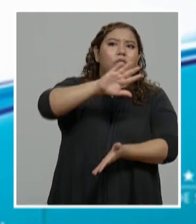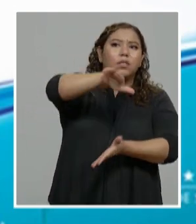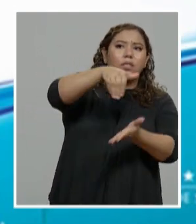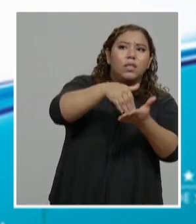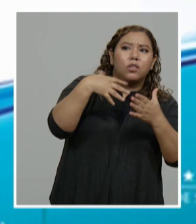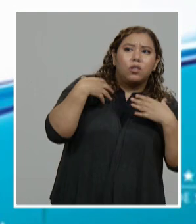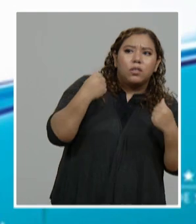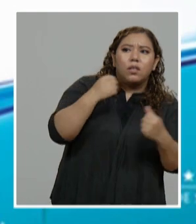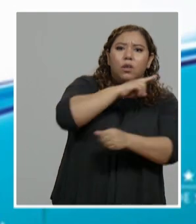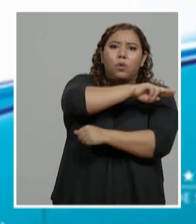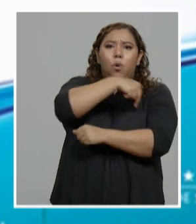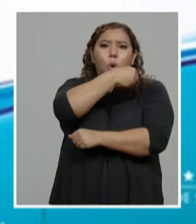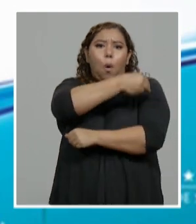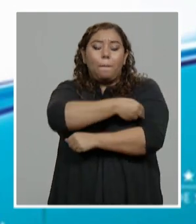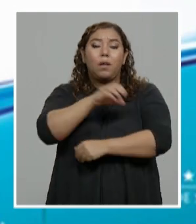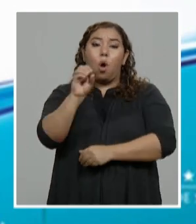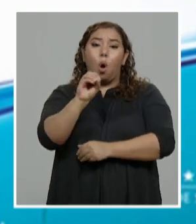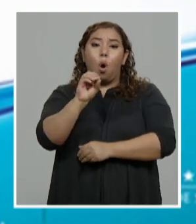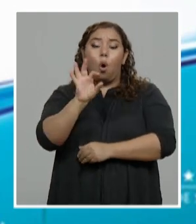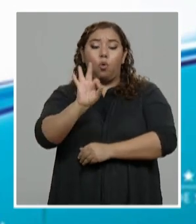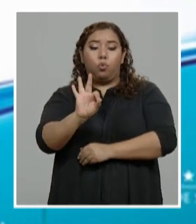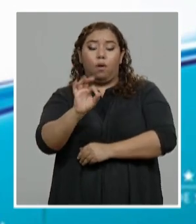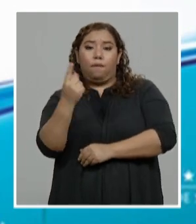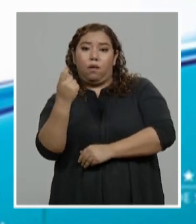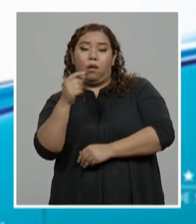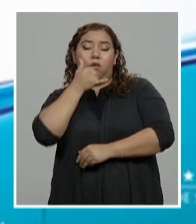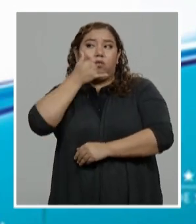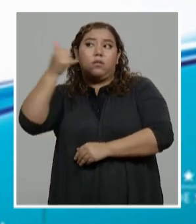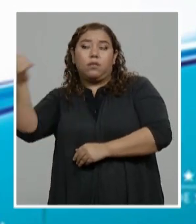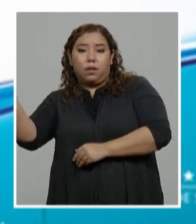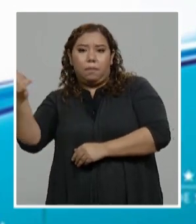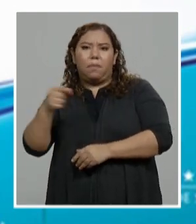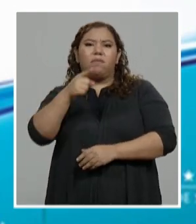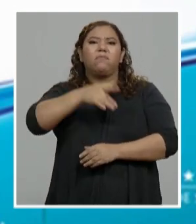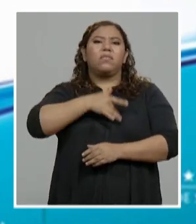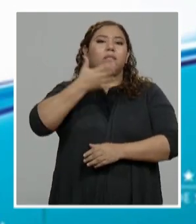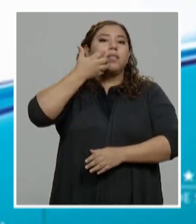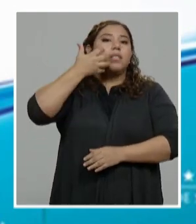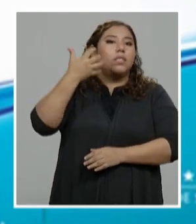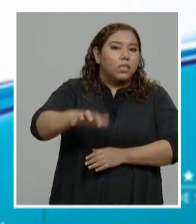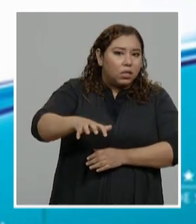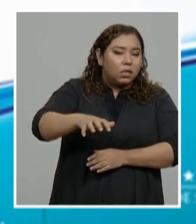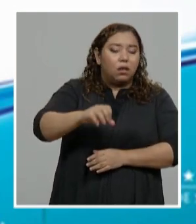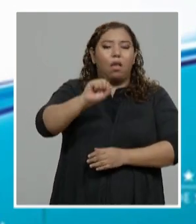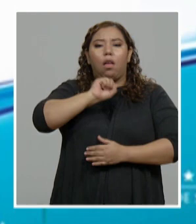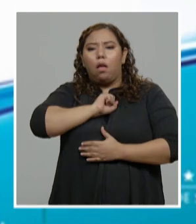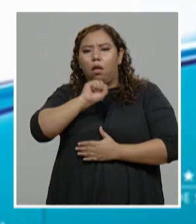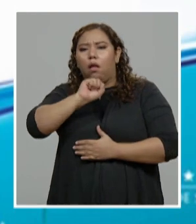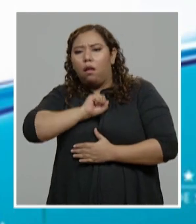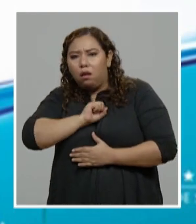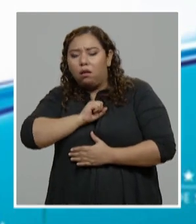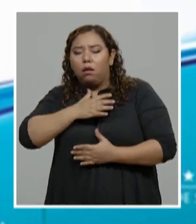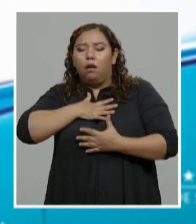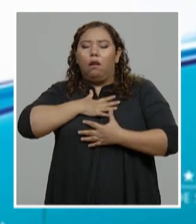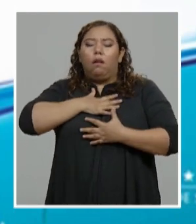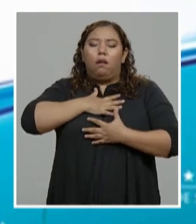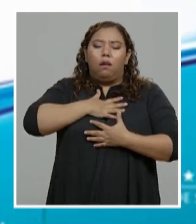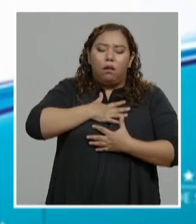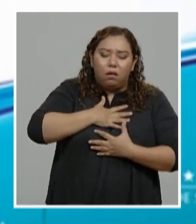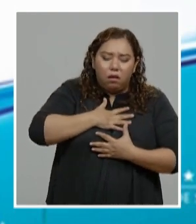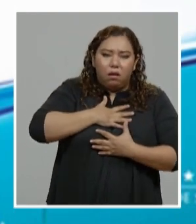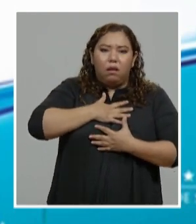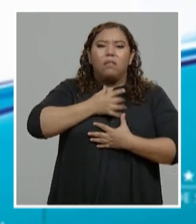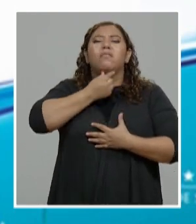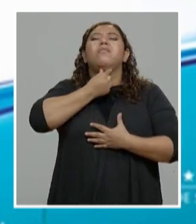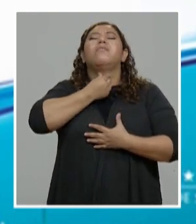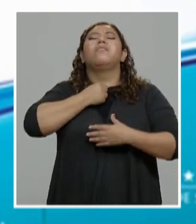o llamar al 911 para que le ayudemos. ¿Cuáles son esos síntomas? Fiebre, tos, dificultad respiratoria, dolor